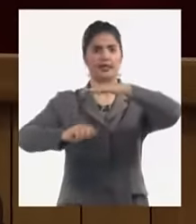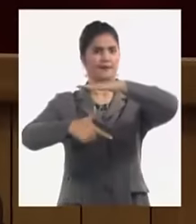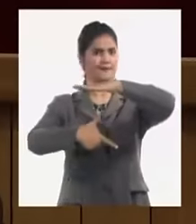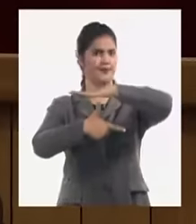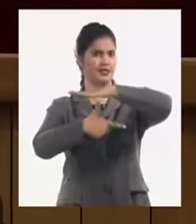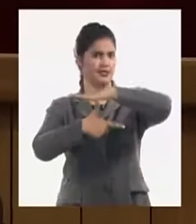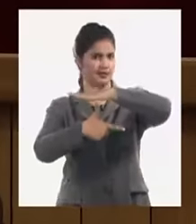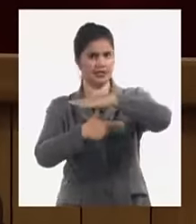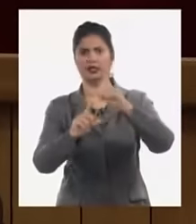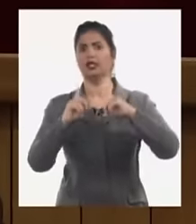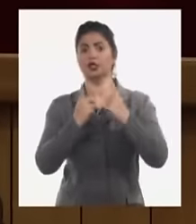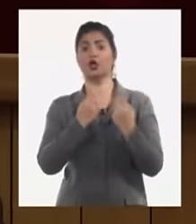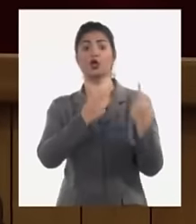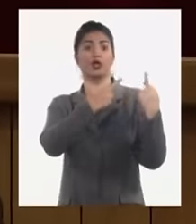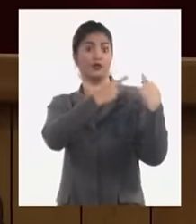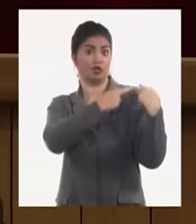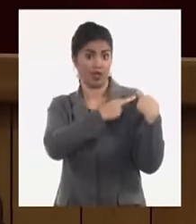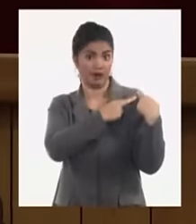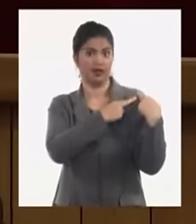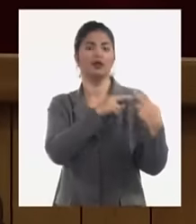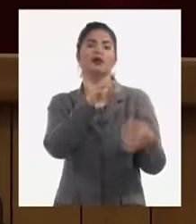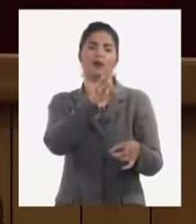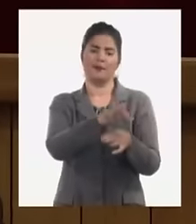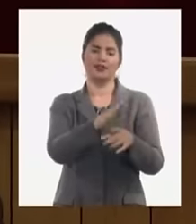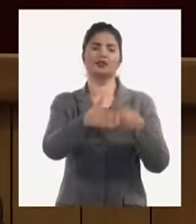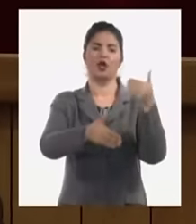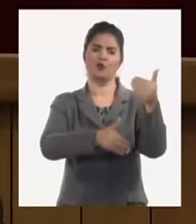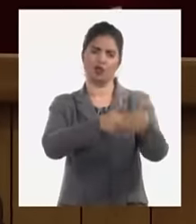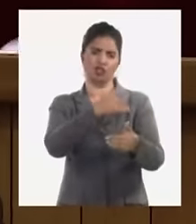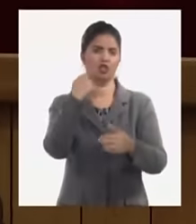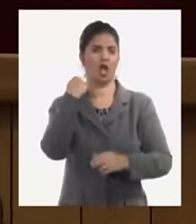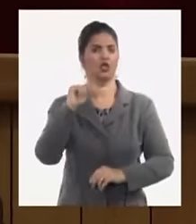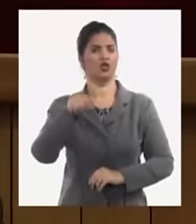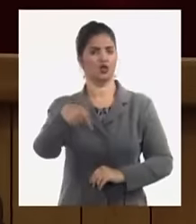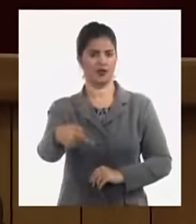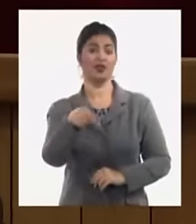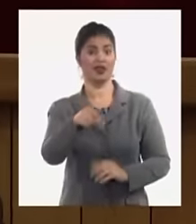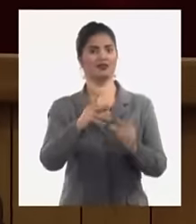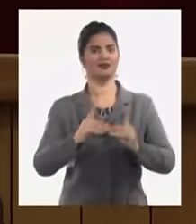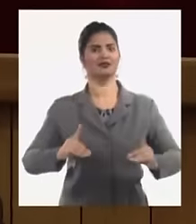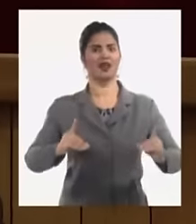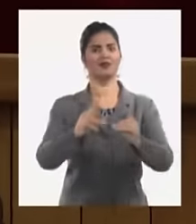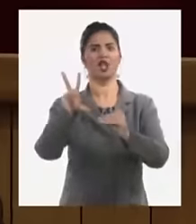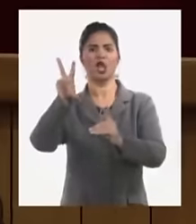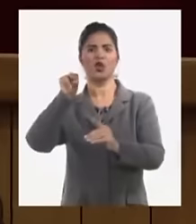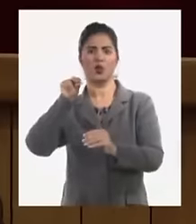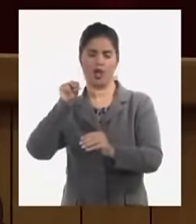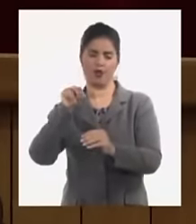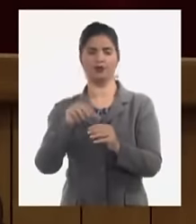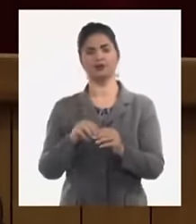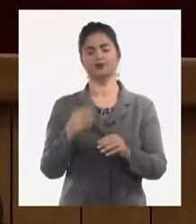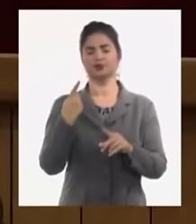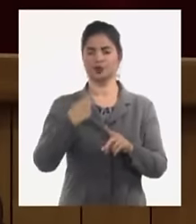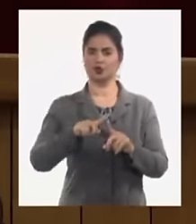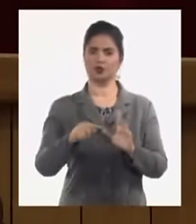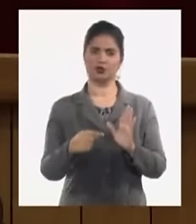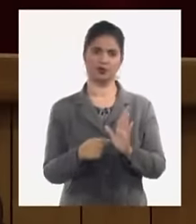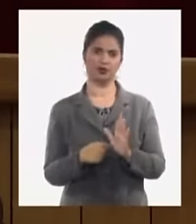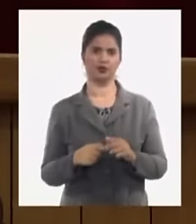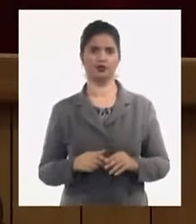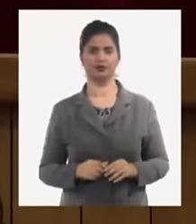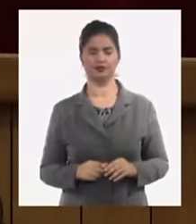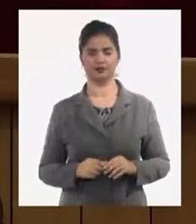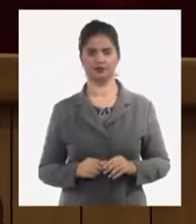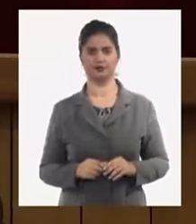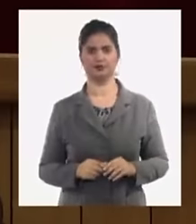iniciar este proceso por otra parte nosotros estamos haciendo un